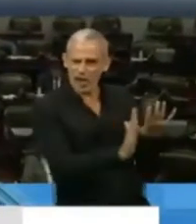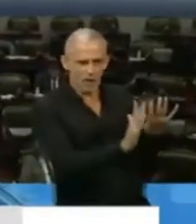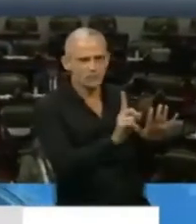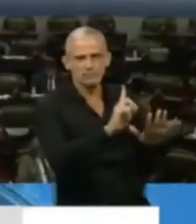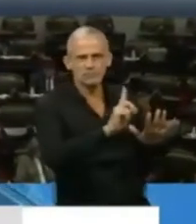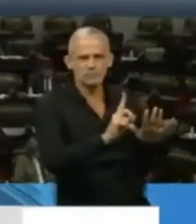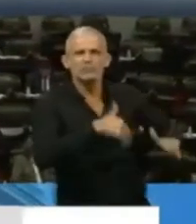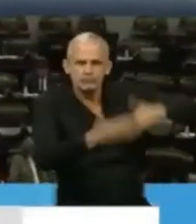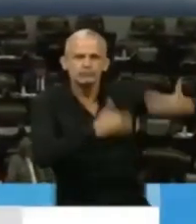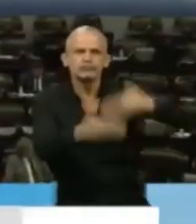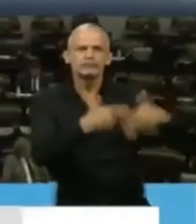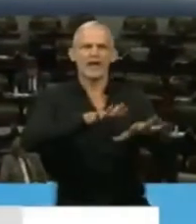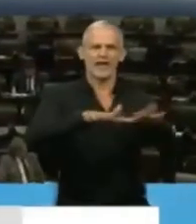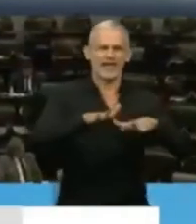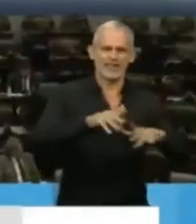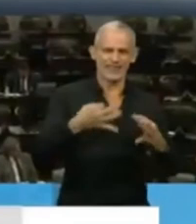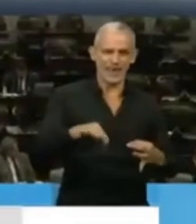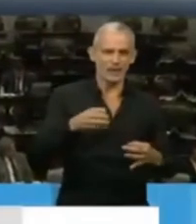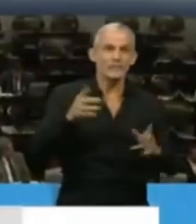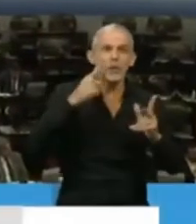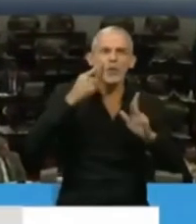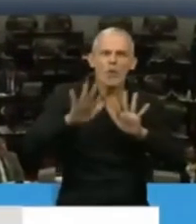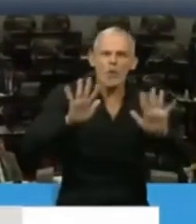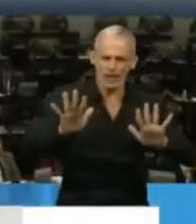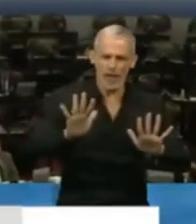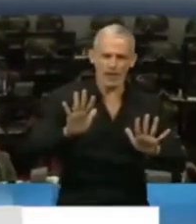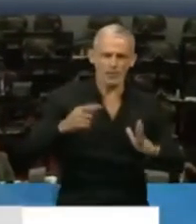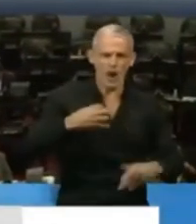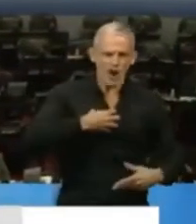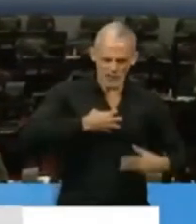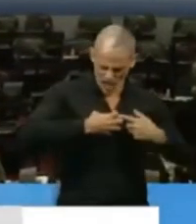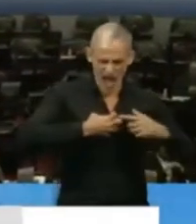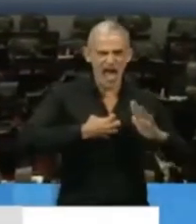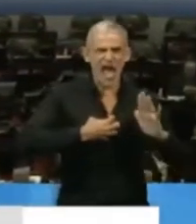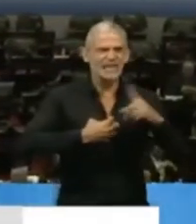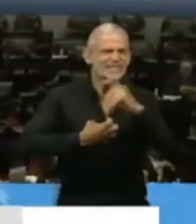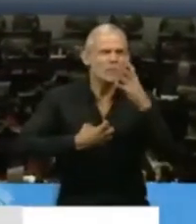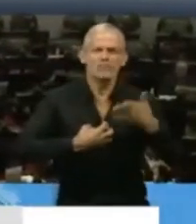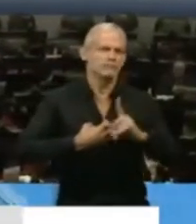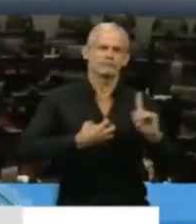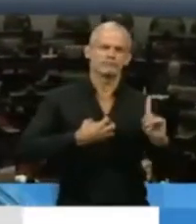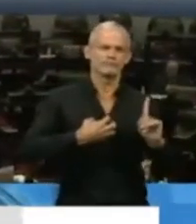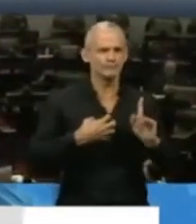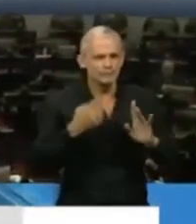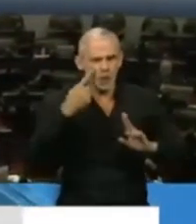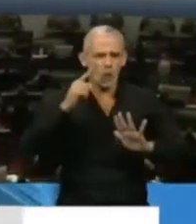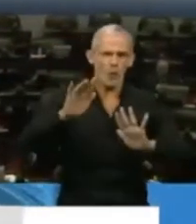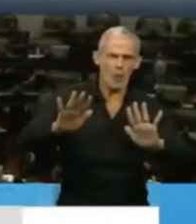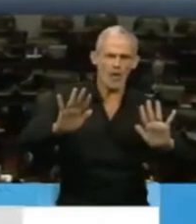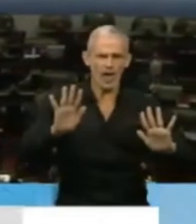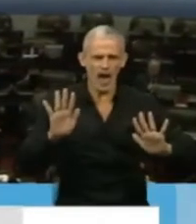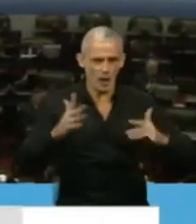Presidente, estamos cautelosos, no estamos confiados. Sabemos que todavía